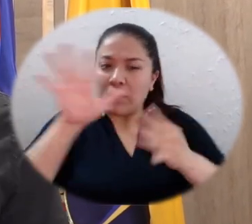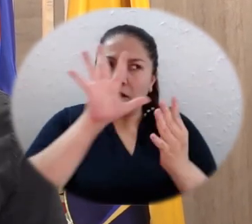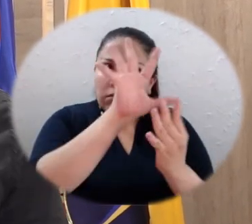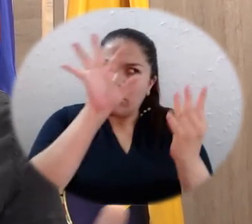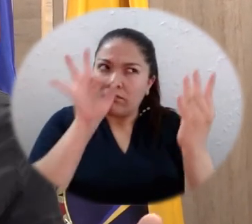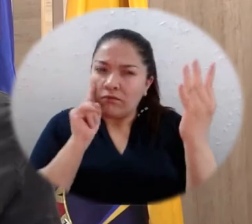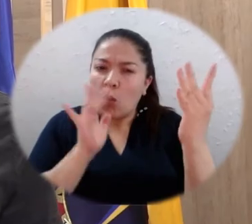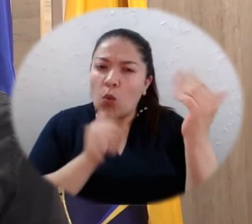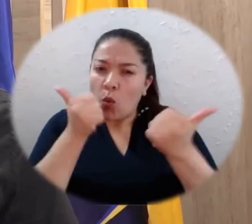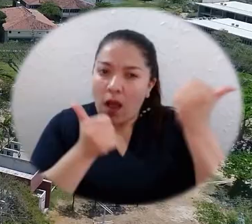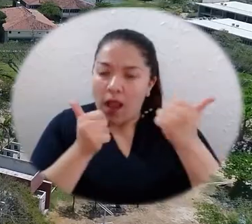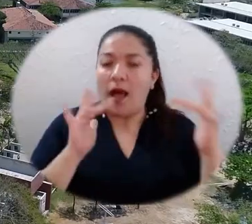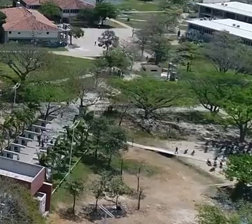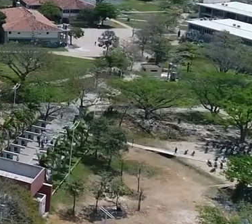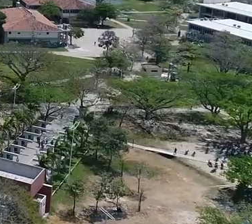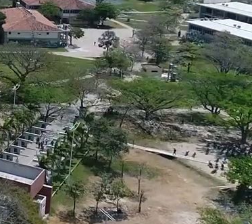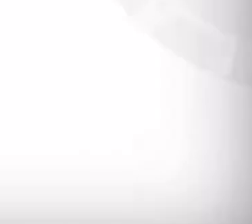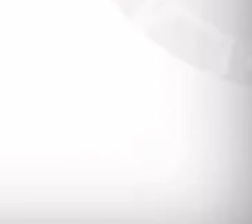mejor opción para cada uno de ustedes.